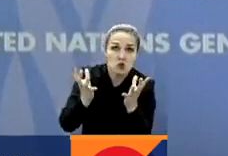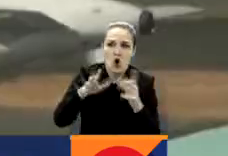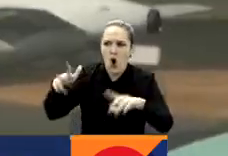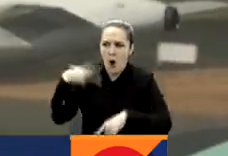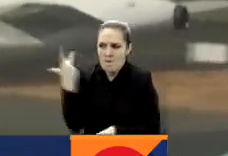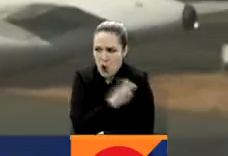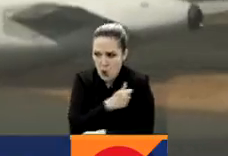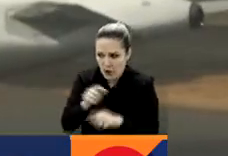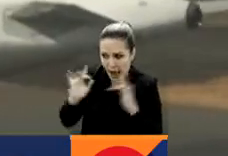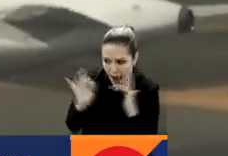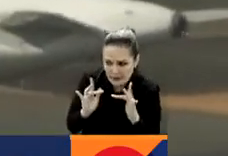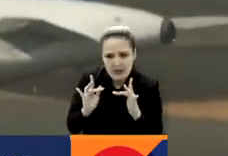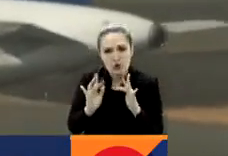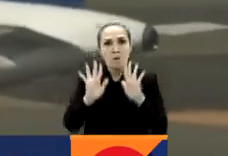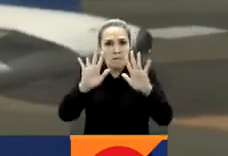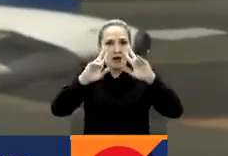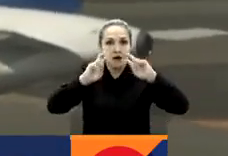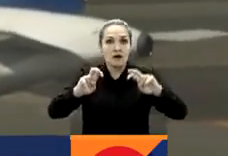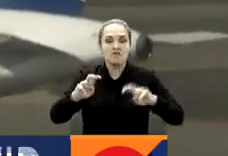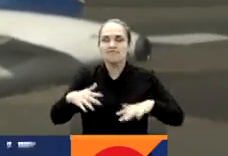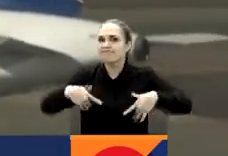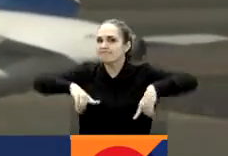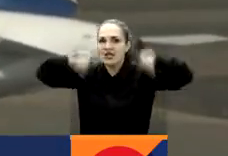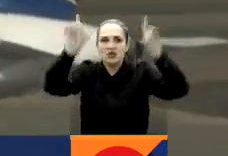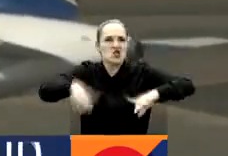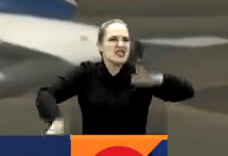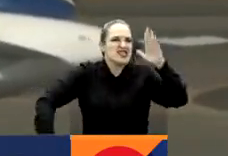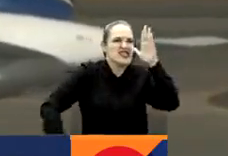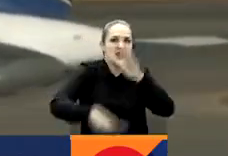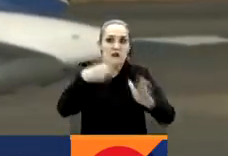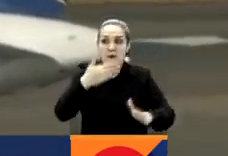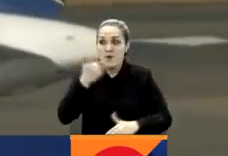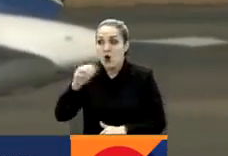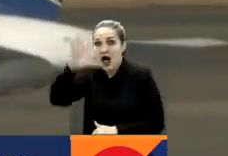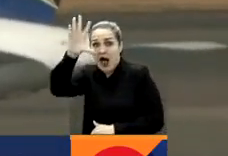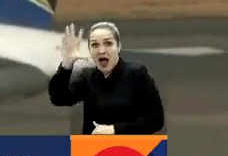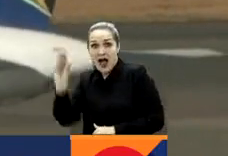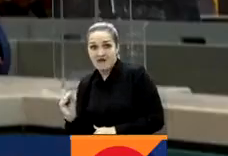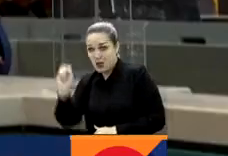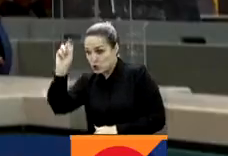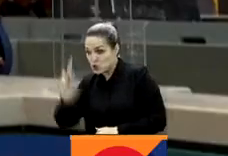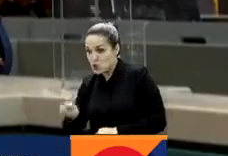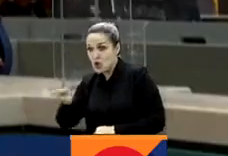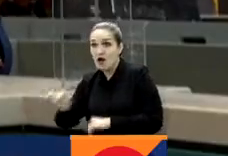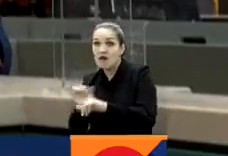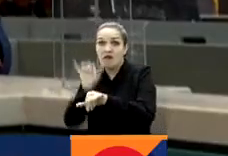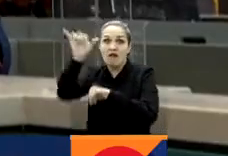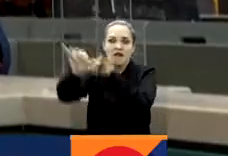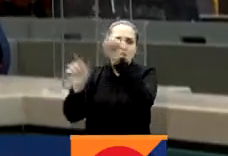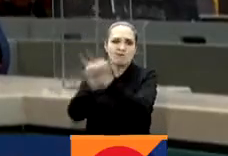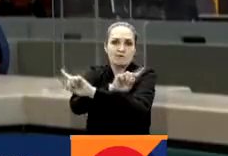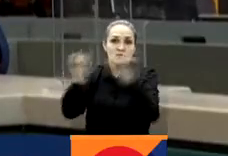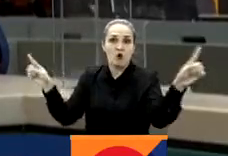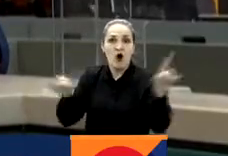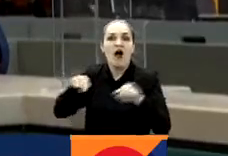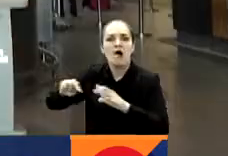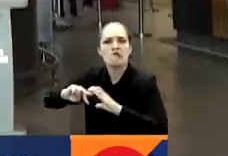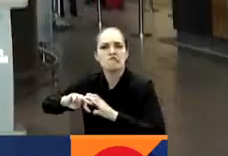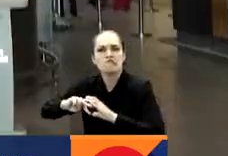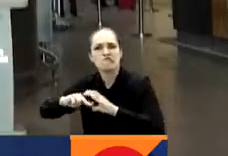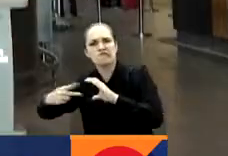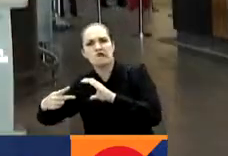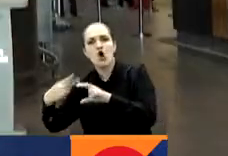vacunas. En este contexto, varios países decidieron suspender los vuelos procedentes del sur de África por la variante B.1.1.529,